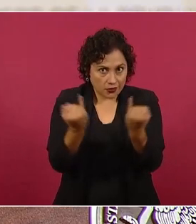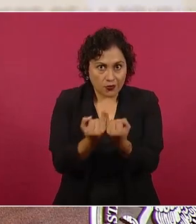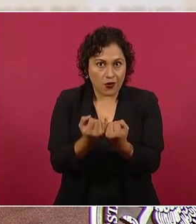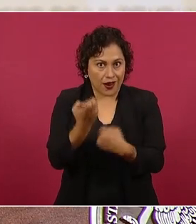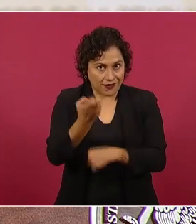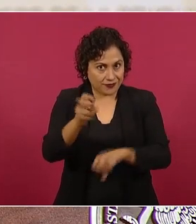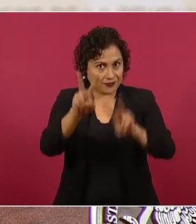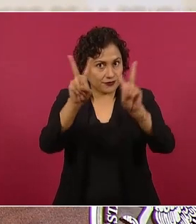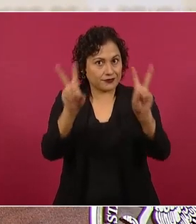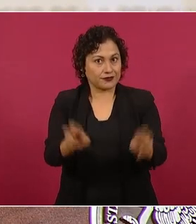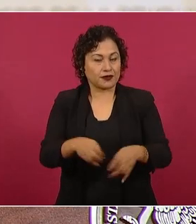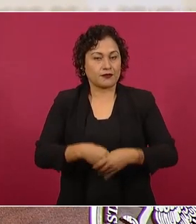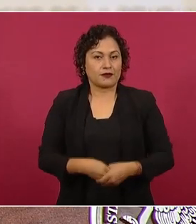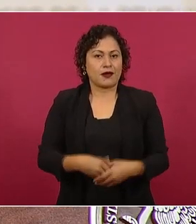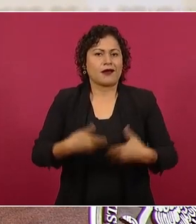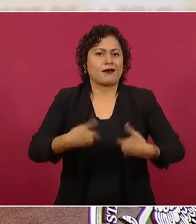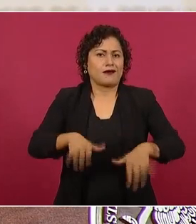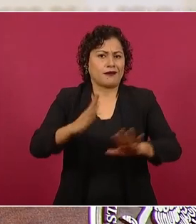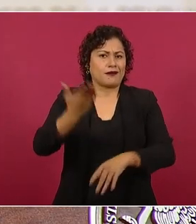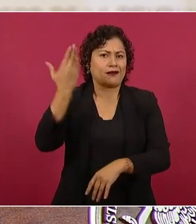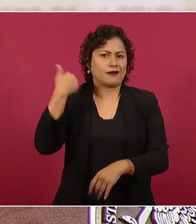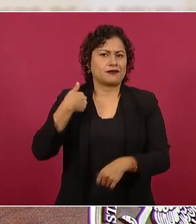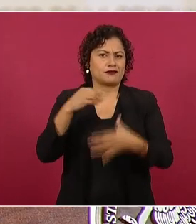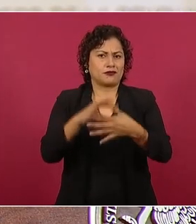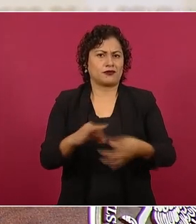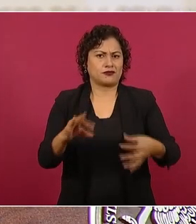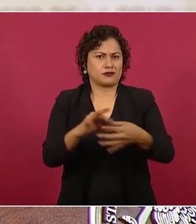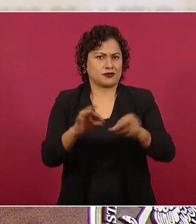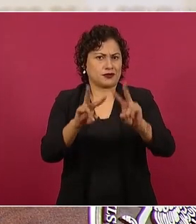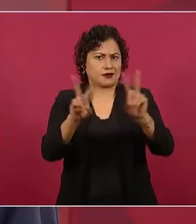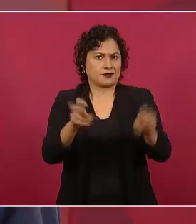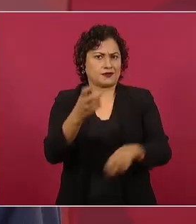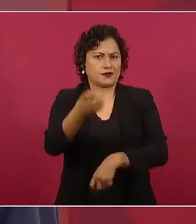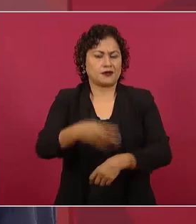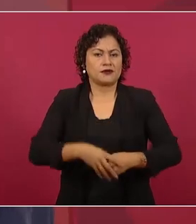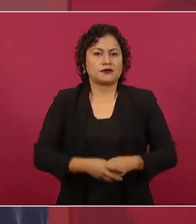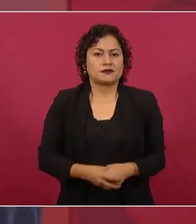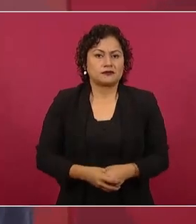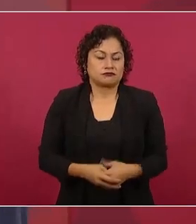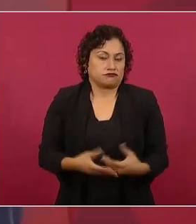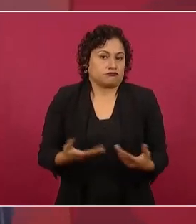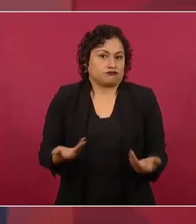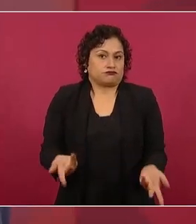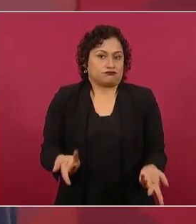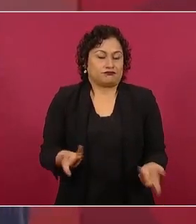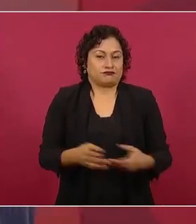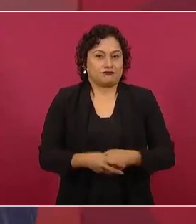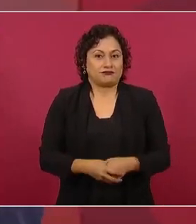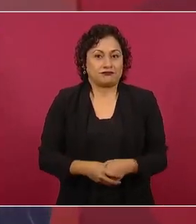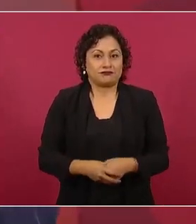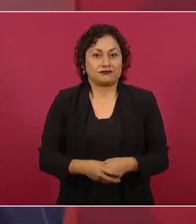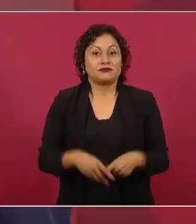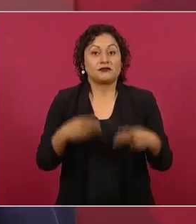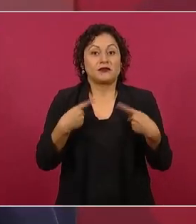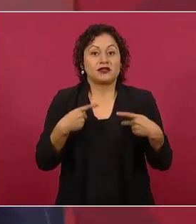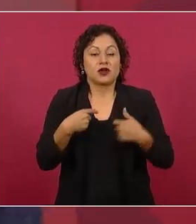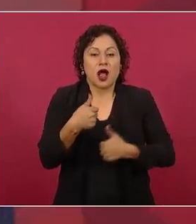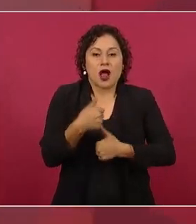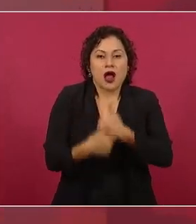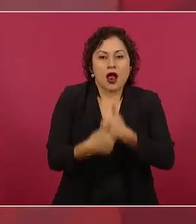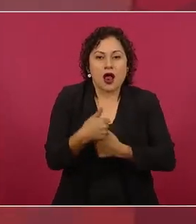Ya lo hemos hablado aquí, se pelean más por ser regidores